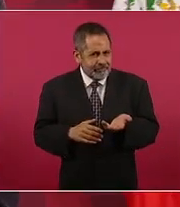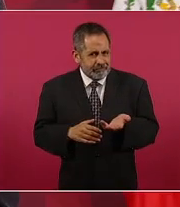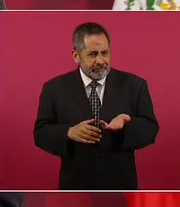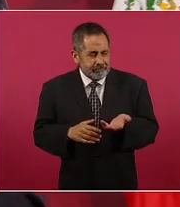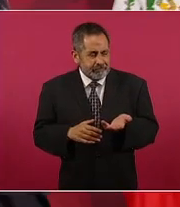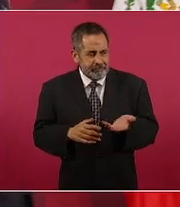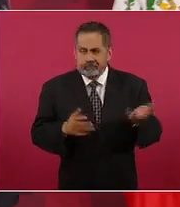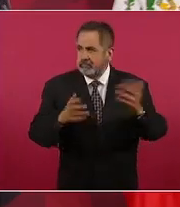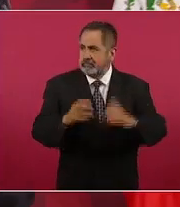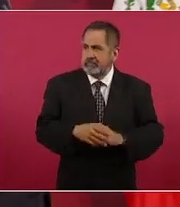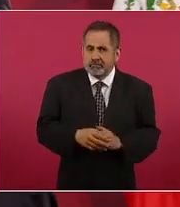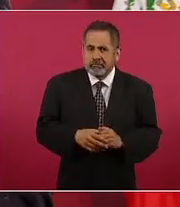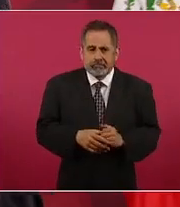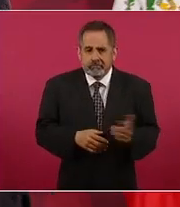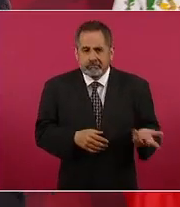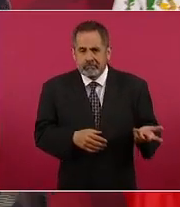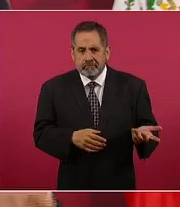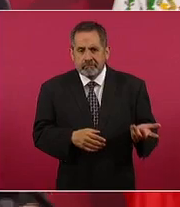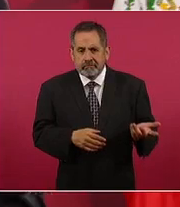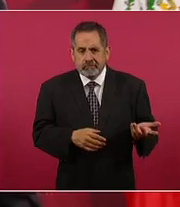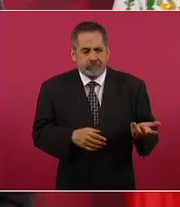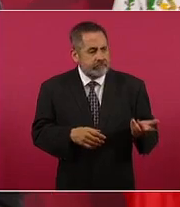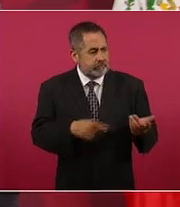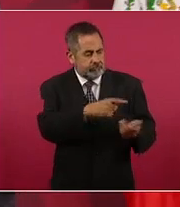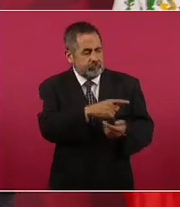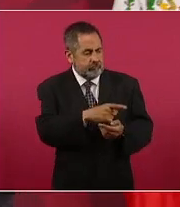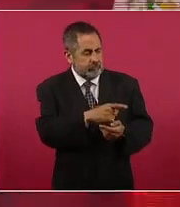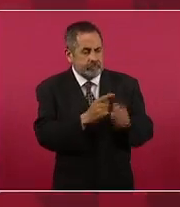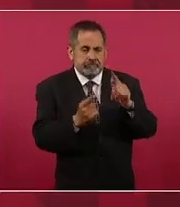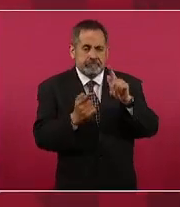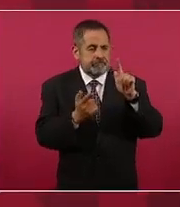pues que dejen de cobrar